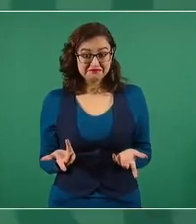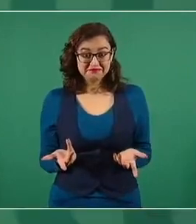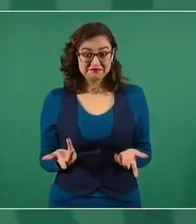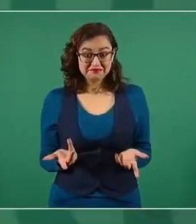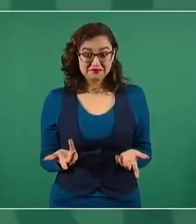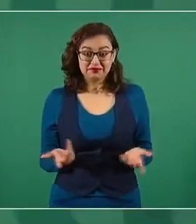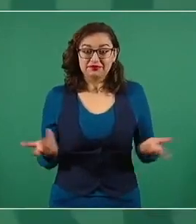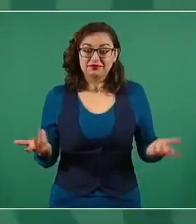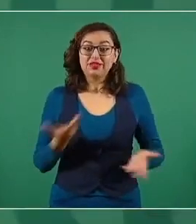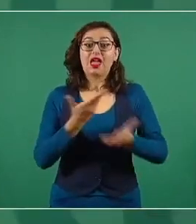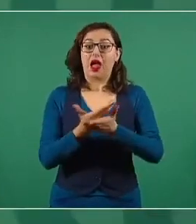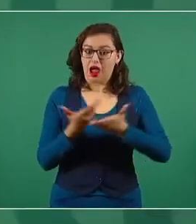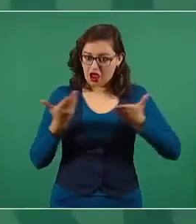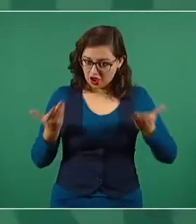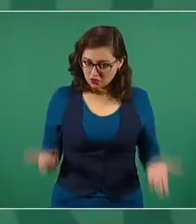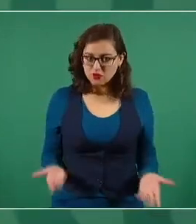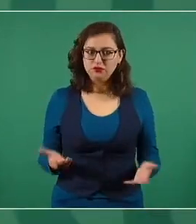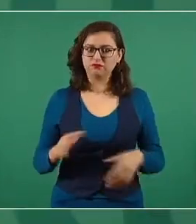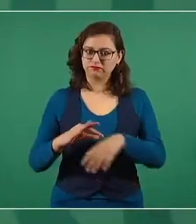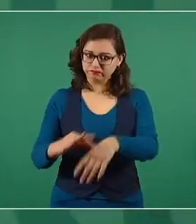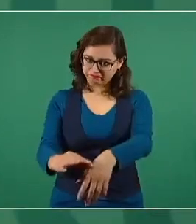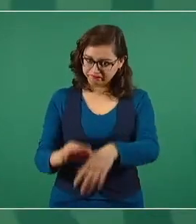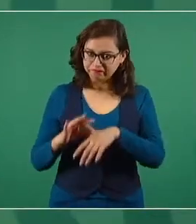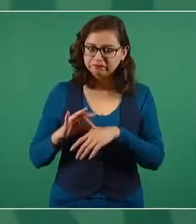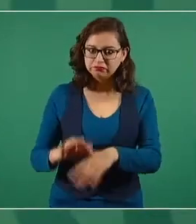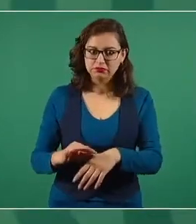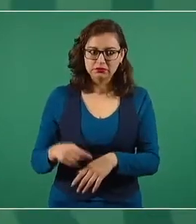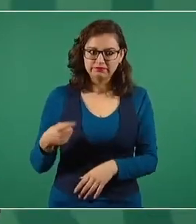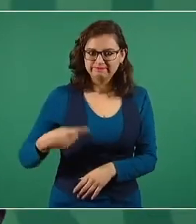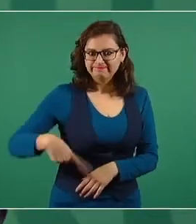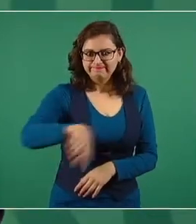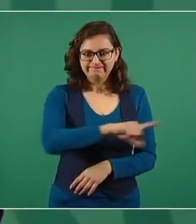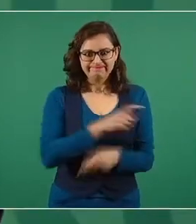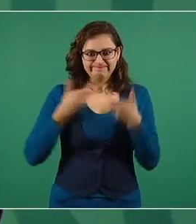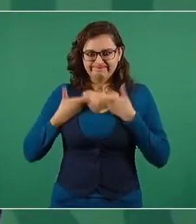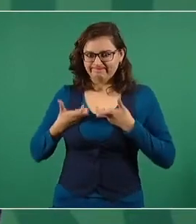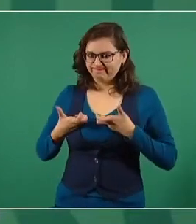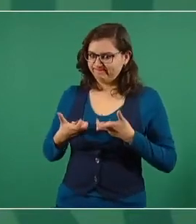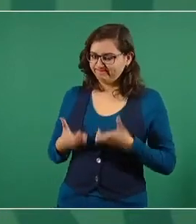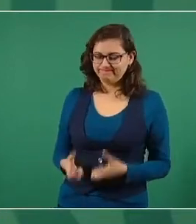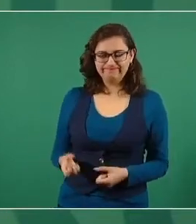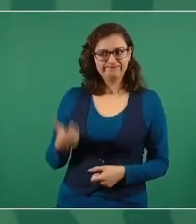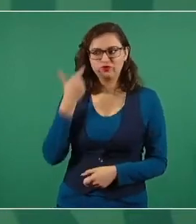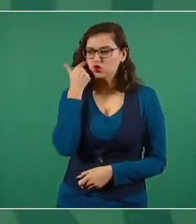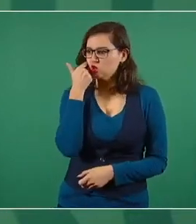no están difundiendo lo de la consulta,